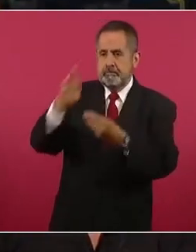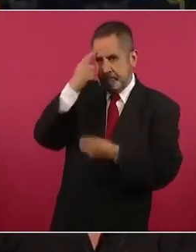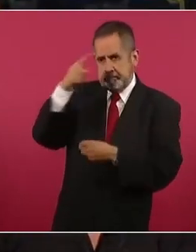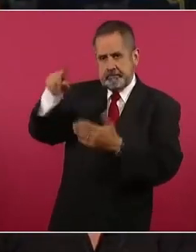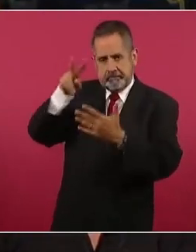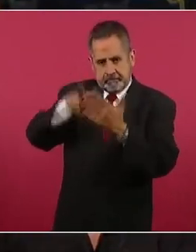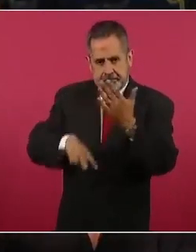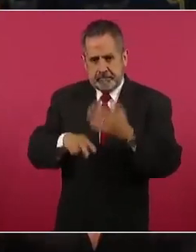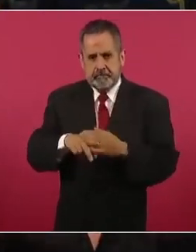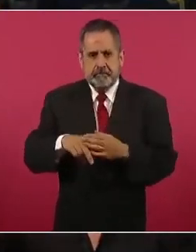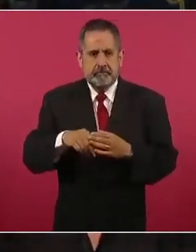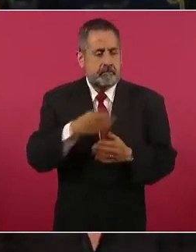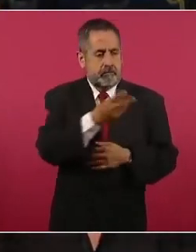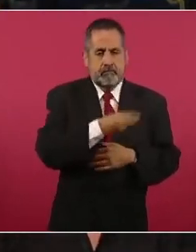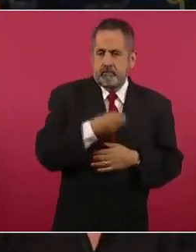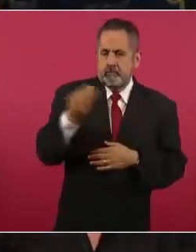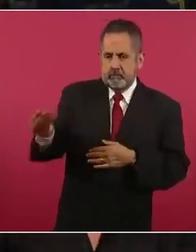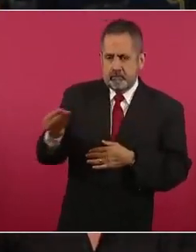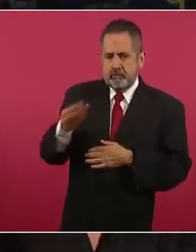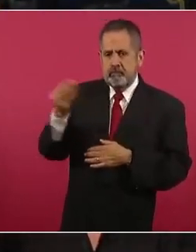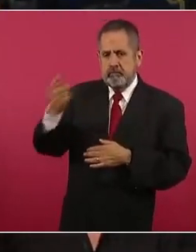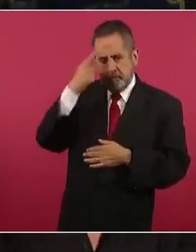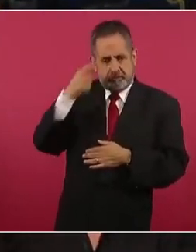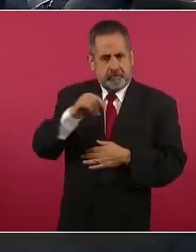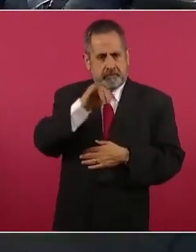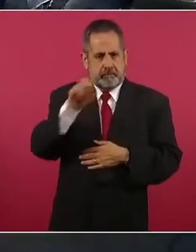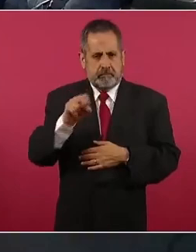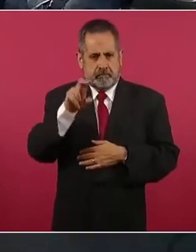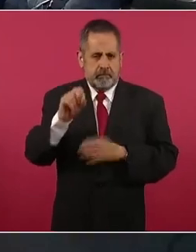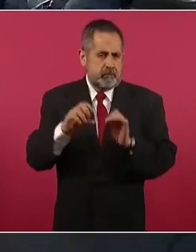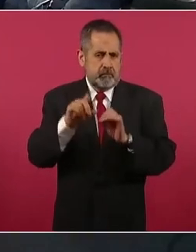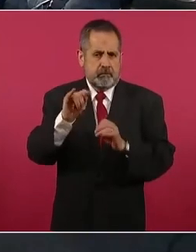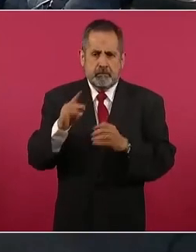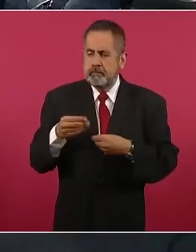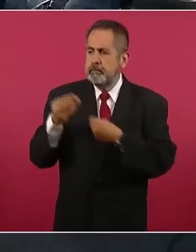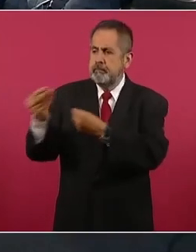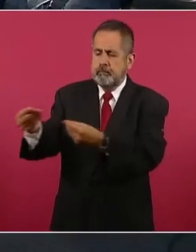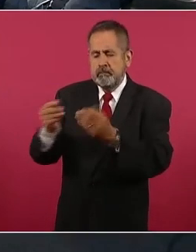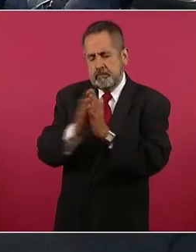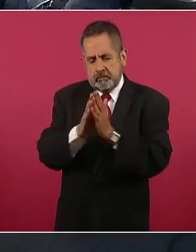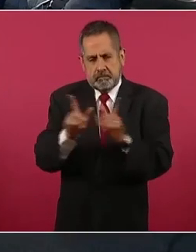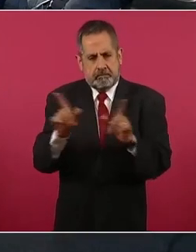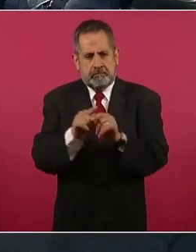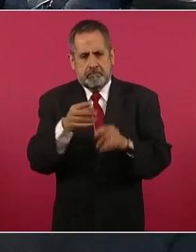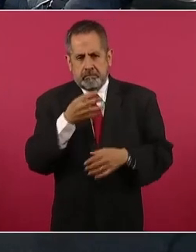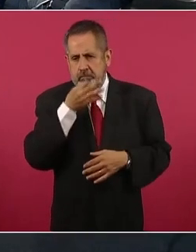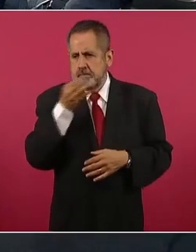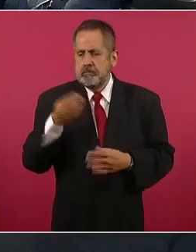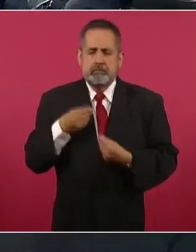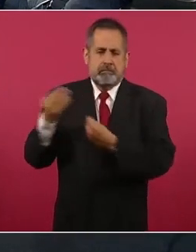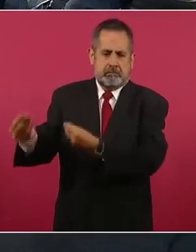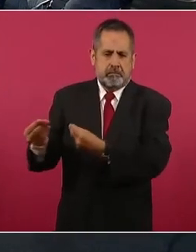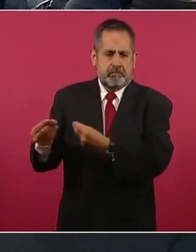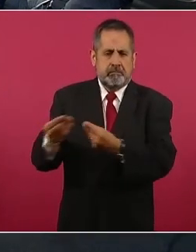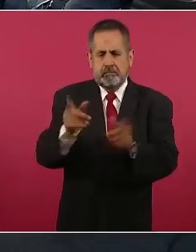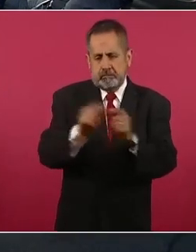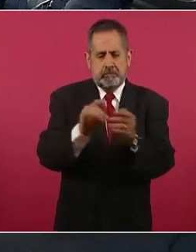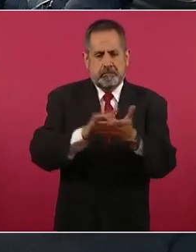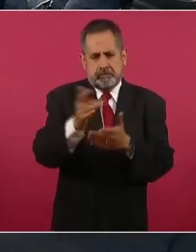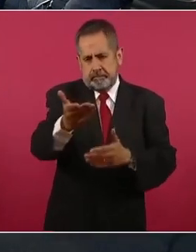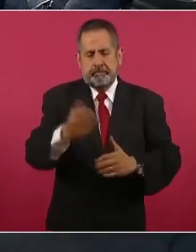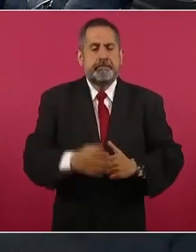también un audio que nos envió, se lo entregó a Jesús o a Leti y con todo gusto nada más eso. Sí, este